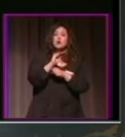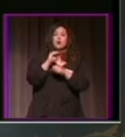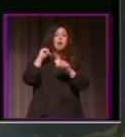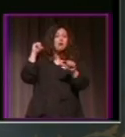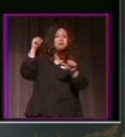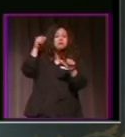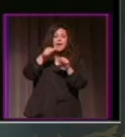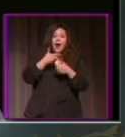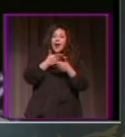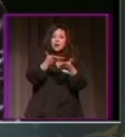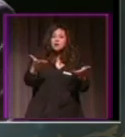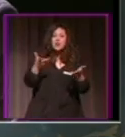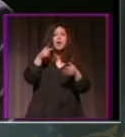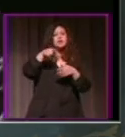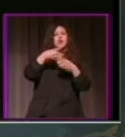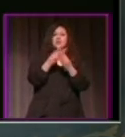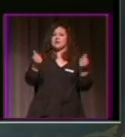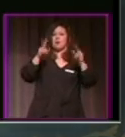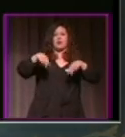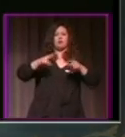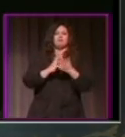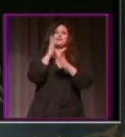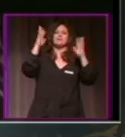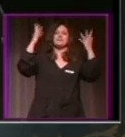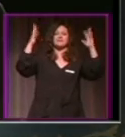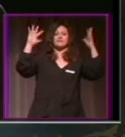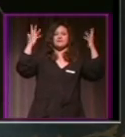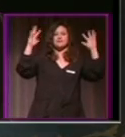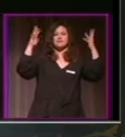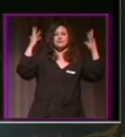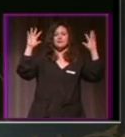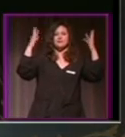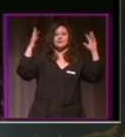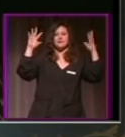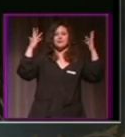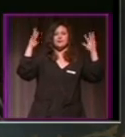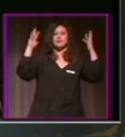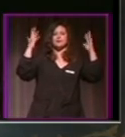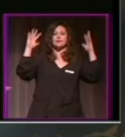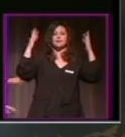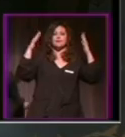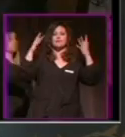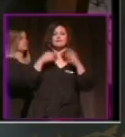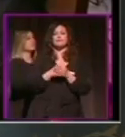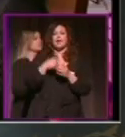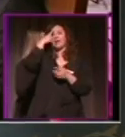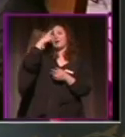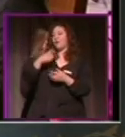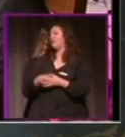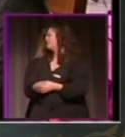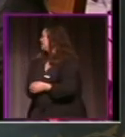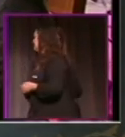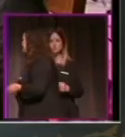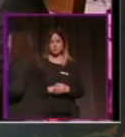le han salvado los trastos a Federación por el desastre que estamos viviendo antes